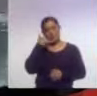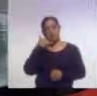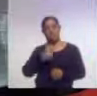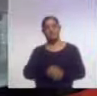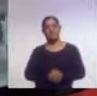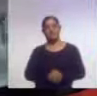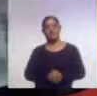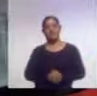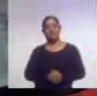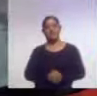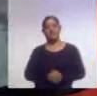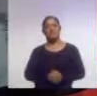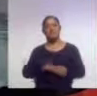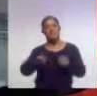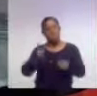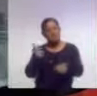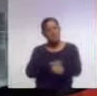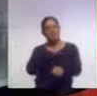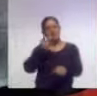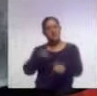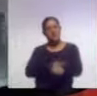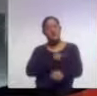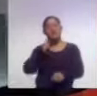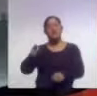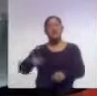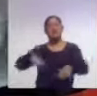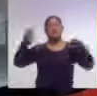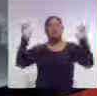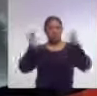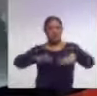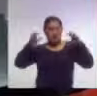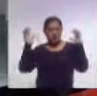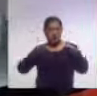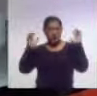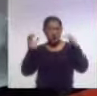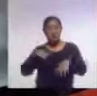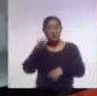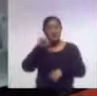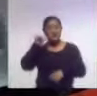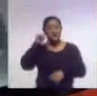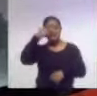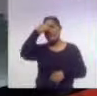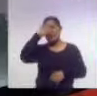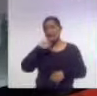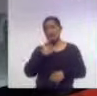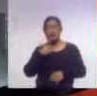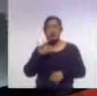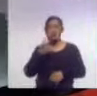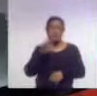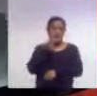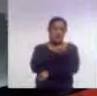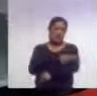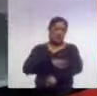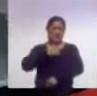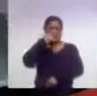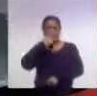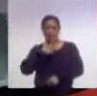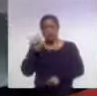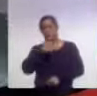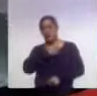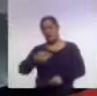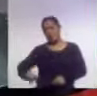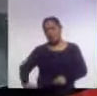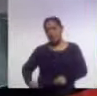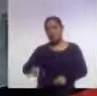las consecuencias de la tromba que cayó ayer en la noche, tarde-noche, la ciudad de Tlaxcala y municipios